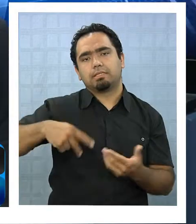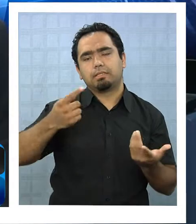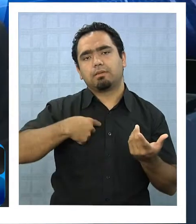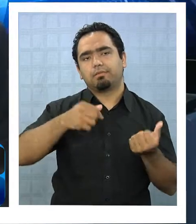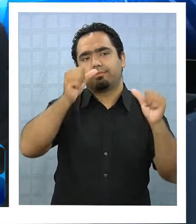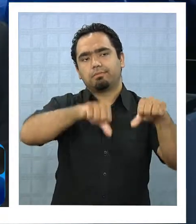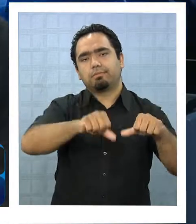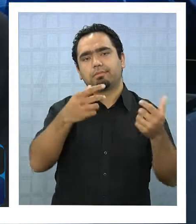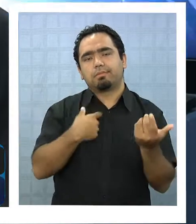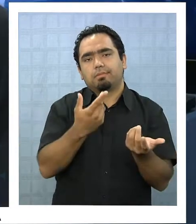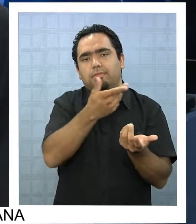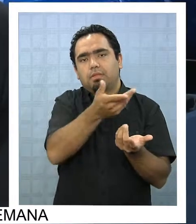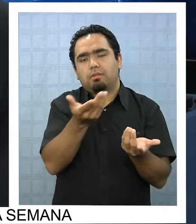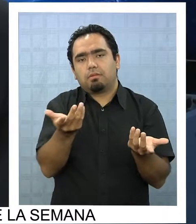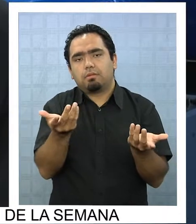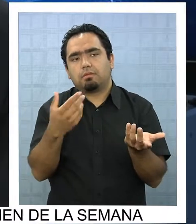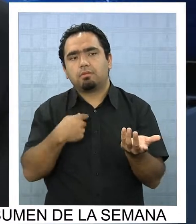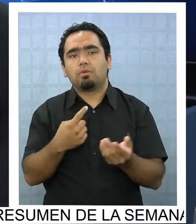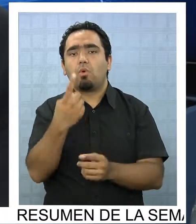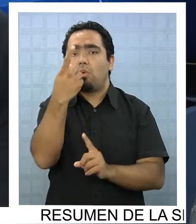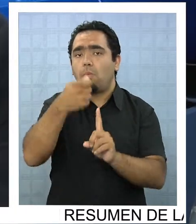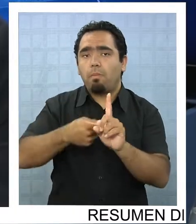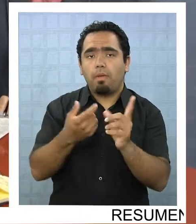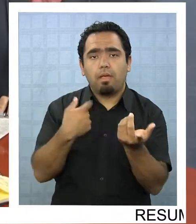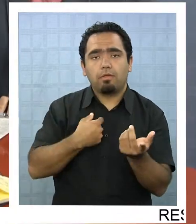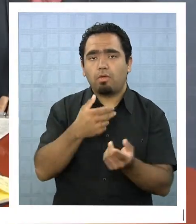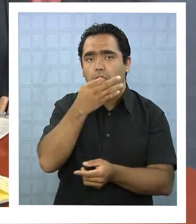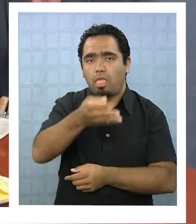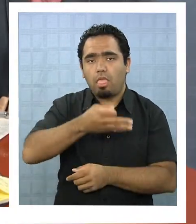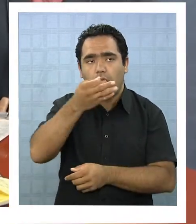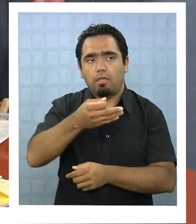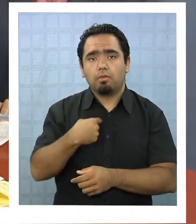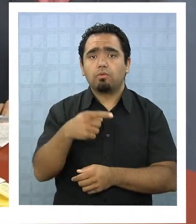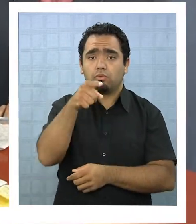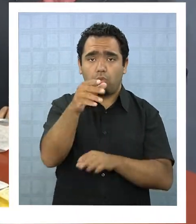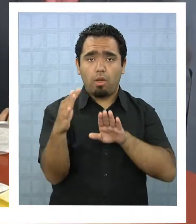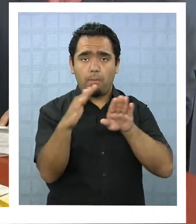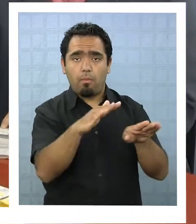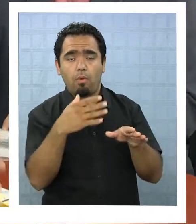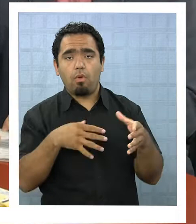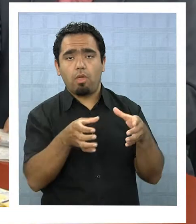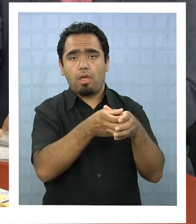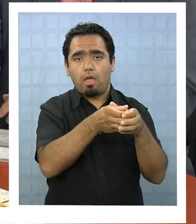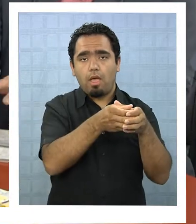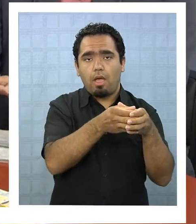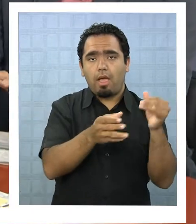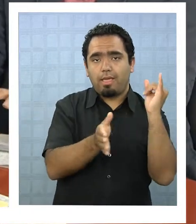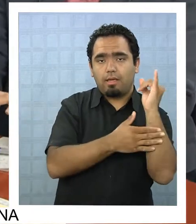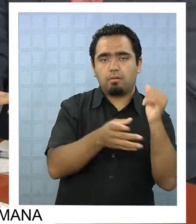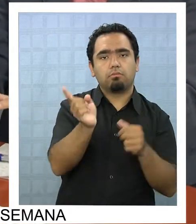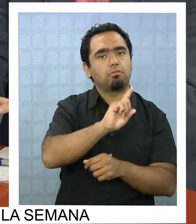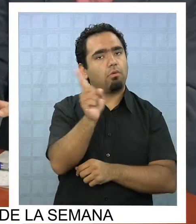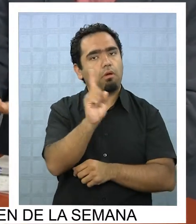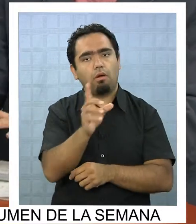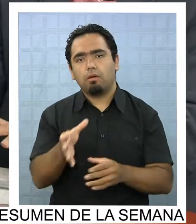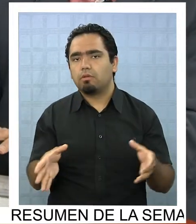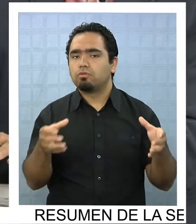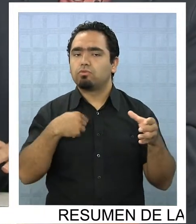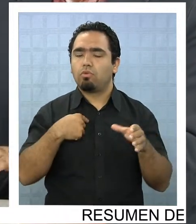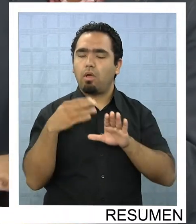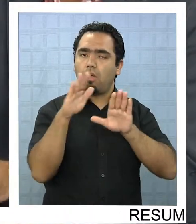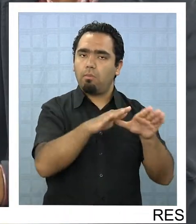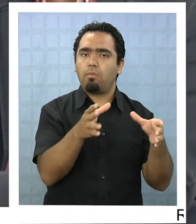mayoría excita la concertación, que es lo que yo vengo diciendo hace un mes cuando me dicen que usted está hablando con la concertación no, con la nueva mayoría con este acuerdo Marco no hay